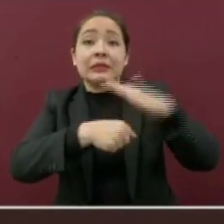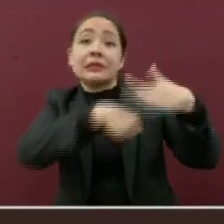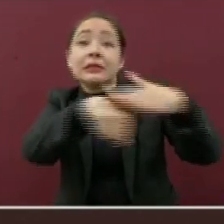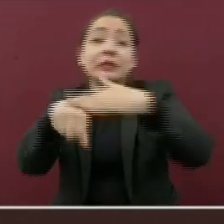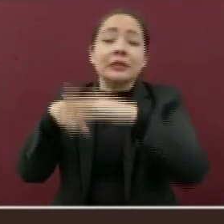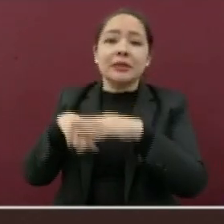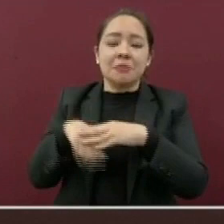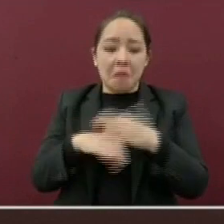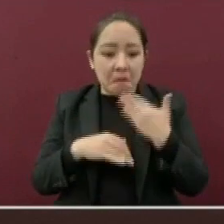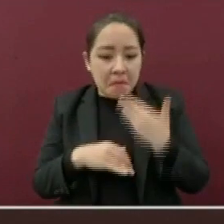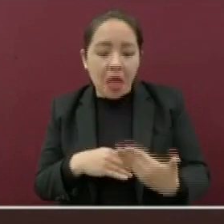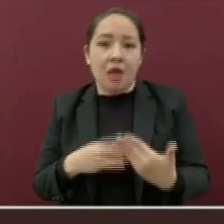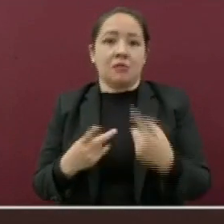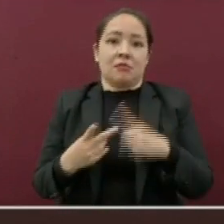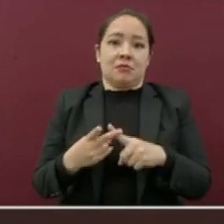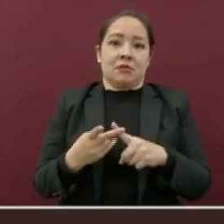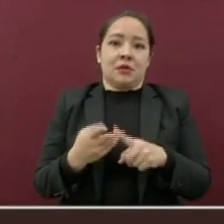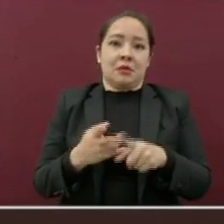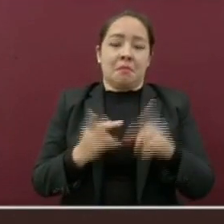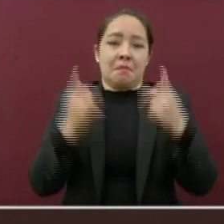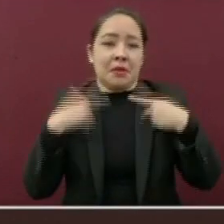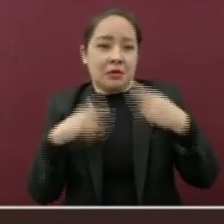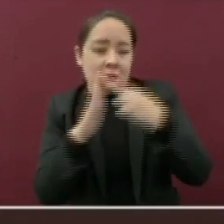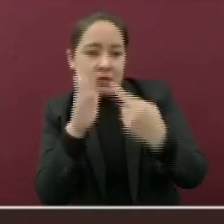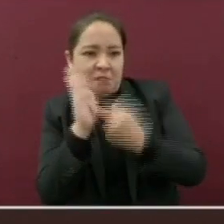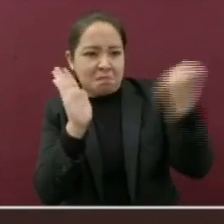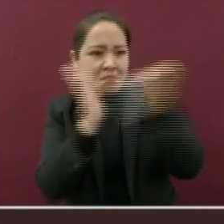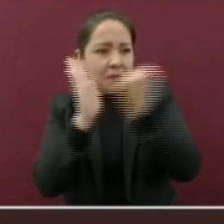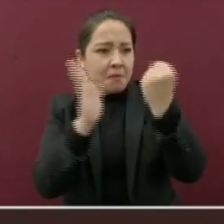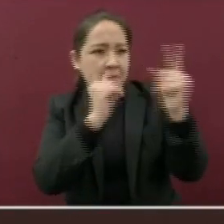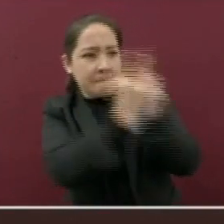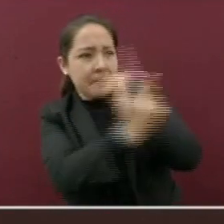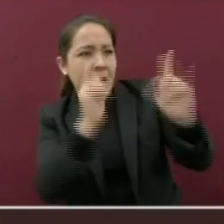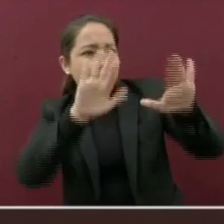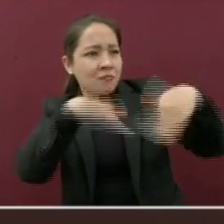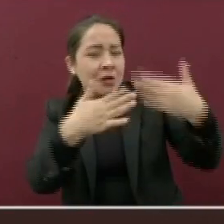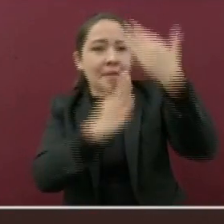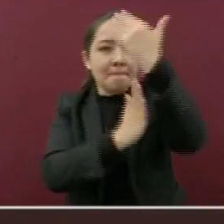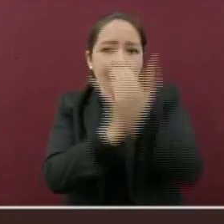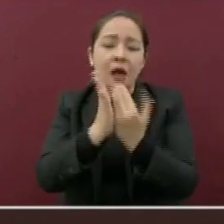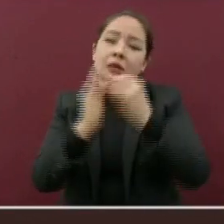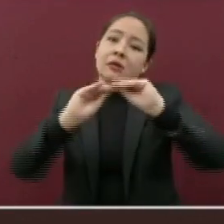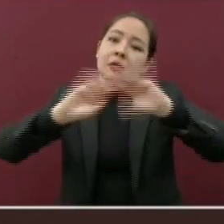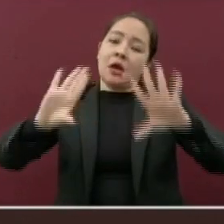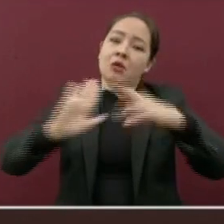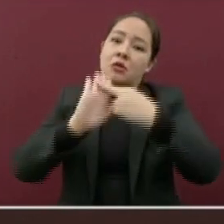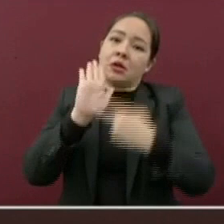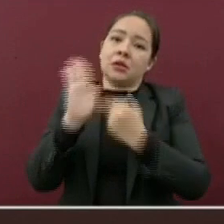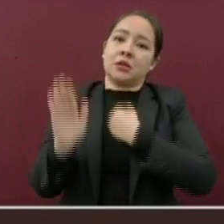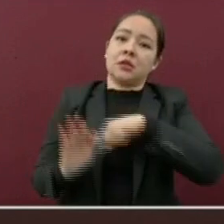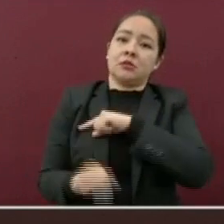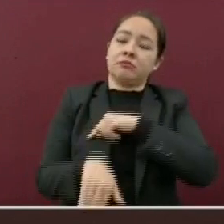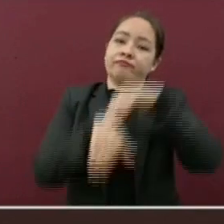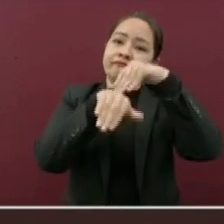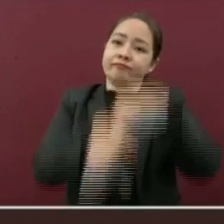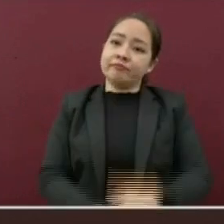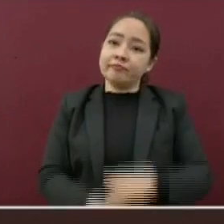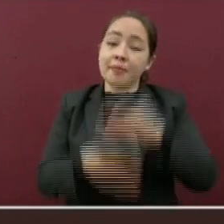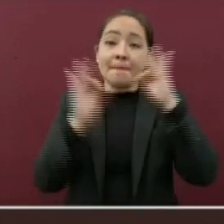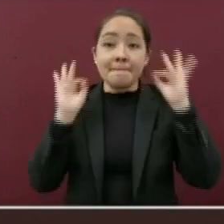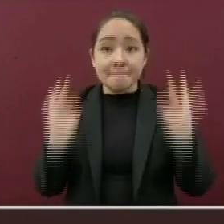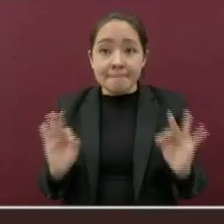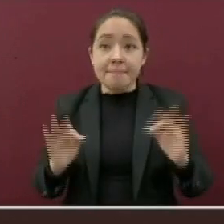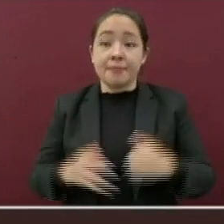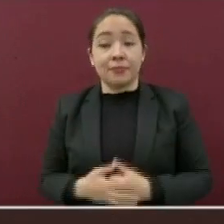para reducir la movilidad de personas, así como el correcto seguimiento de las medidas de protección sanitaria.